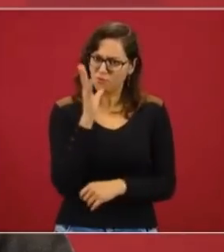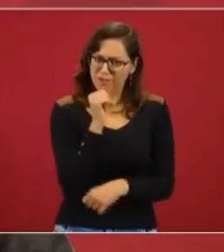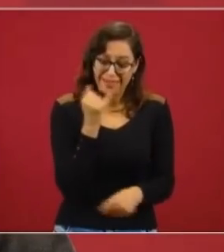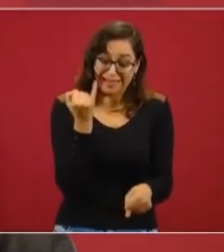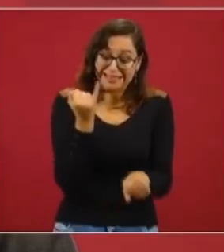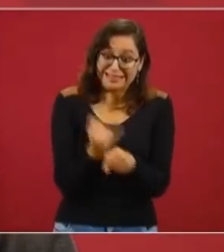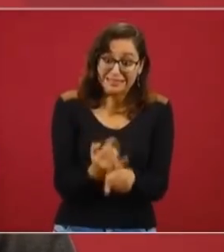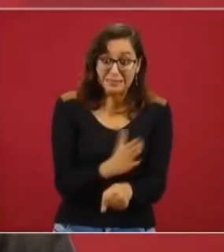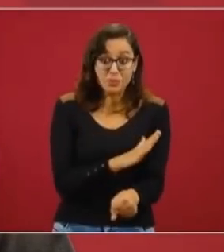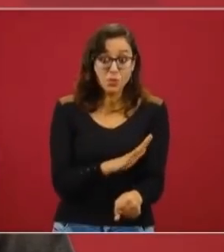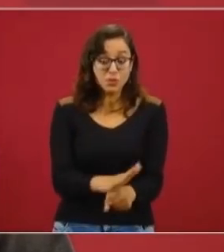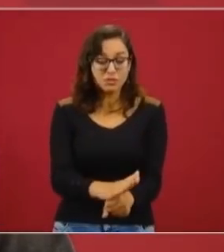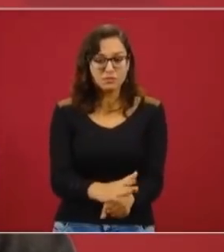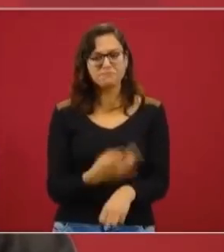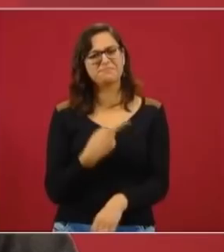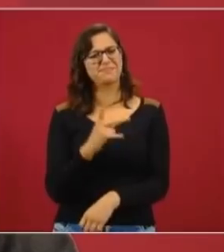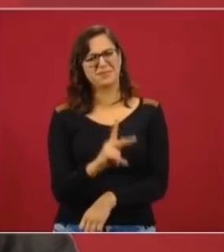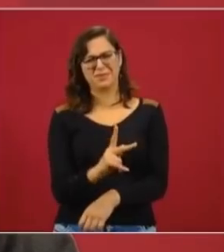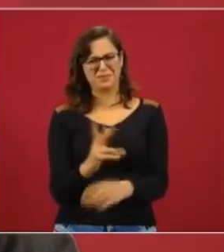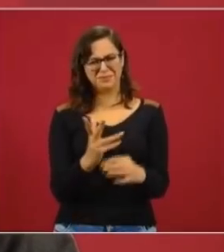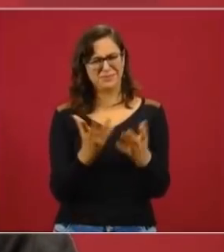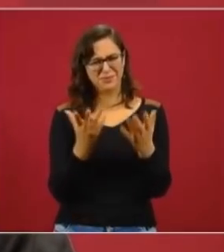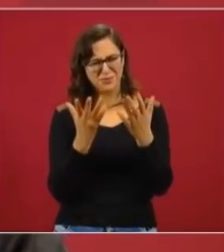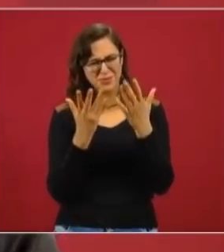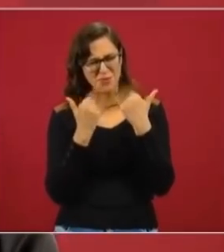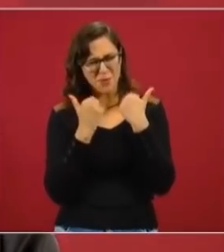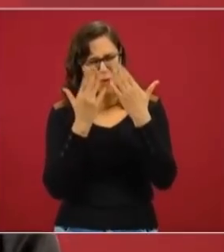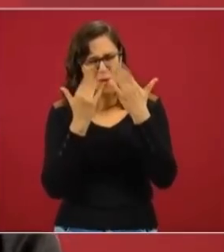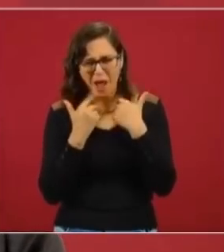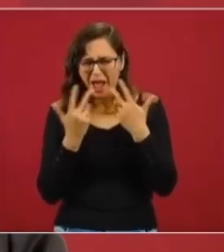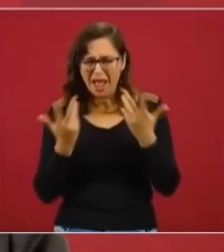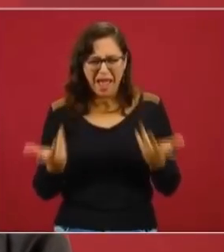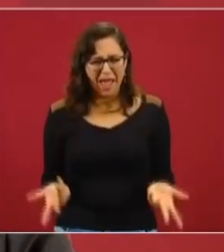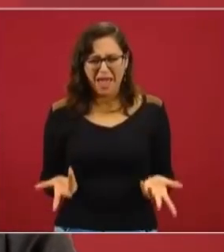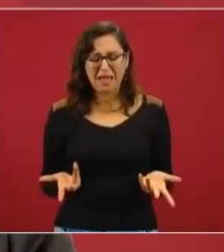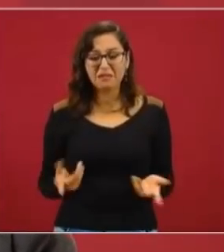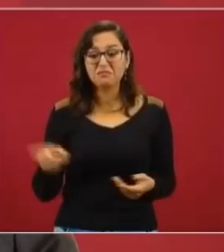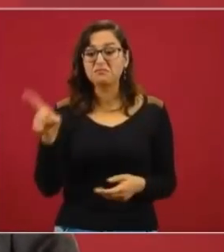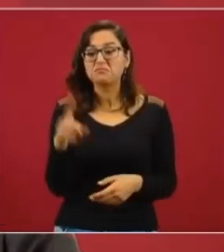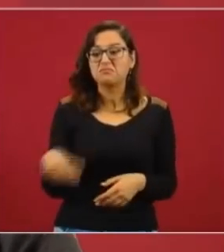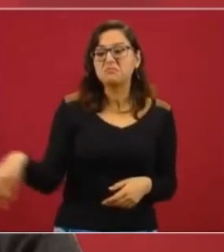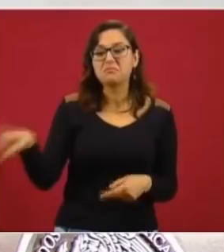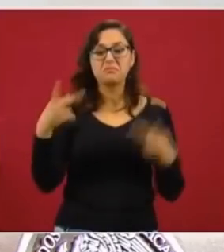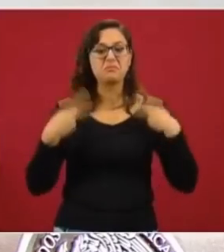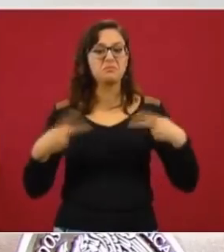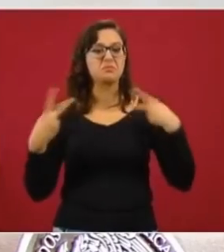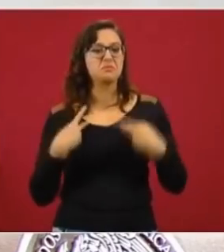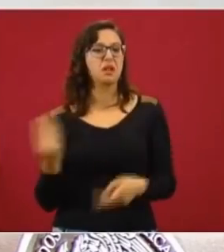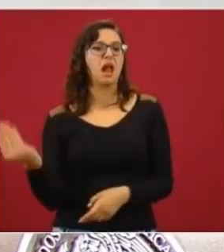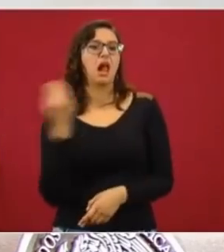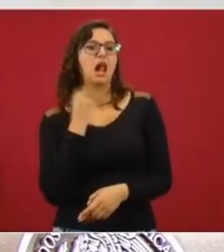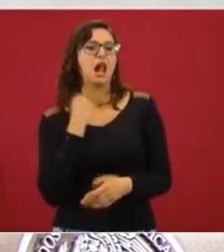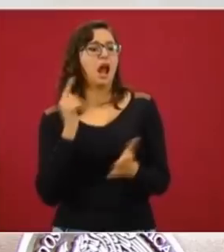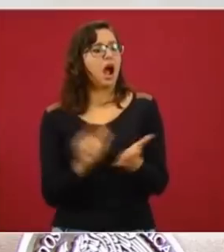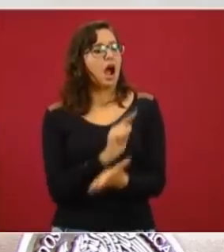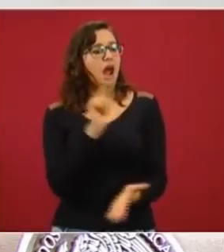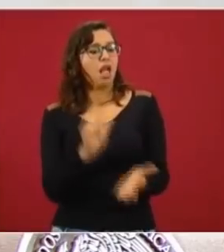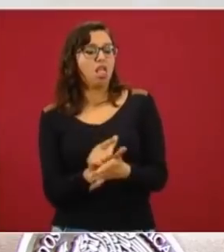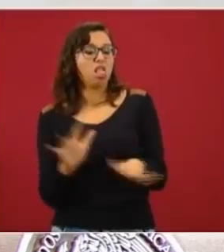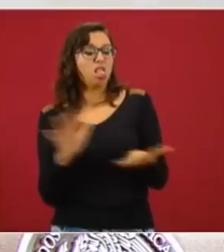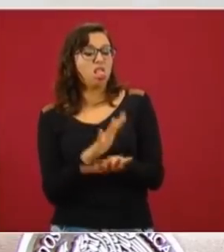Pero no, de manera leguleya, ahí empezaron a decir que